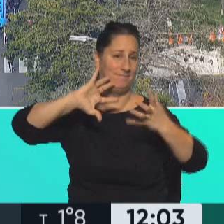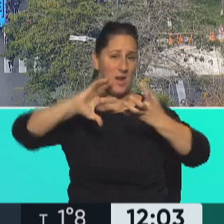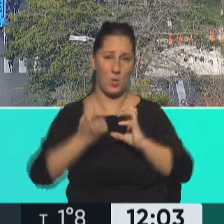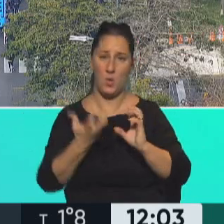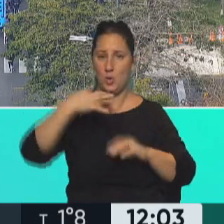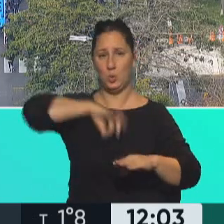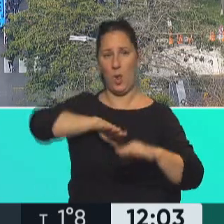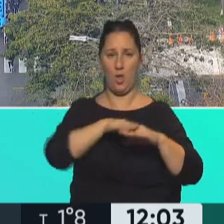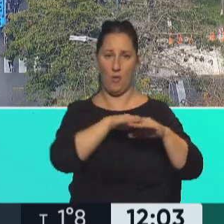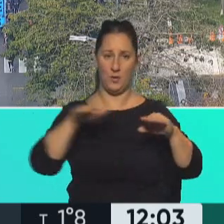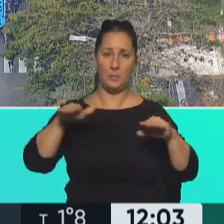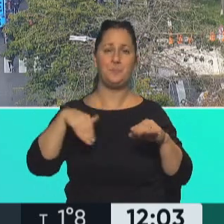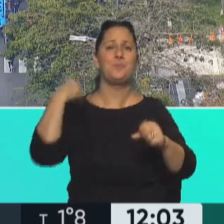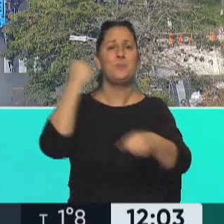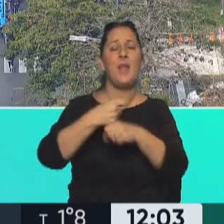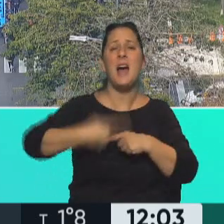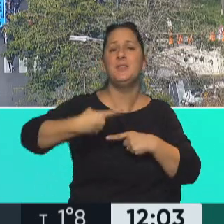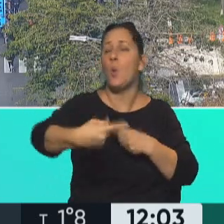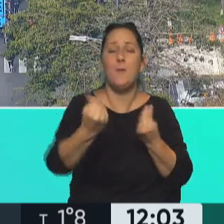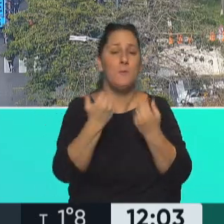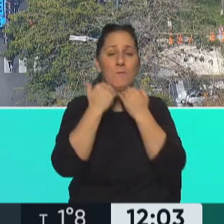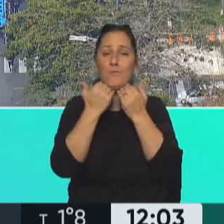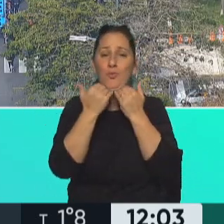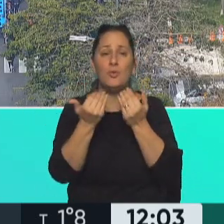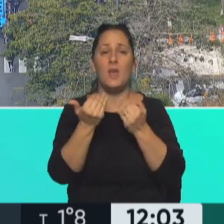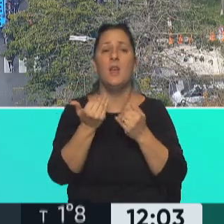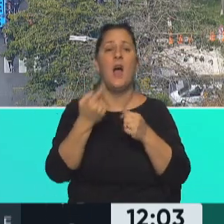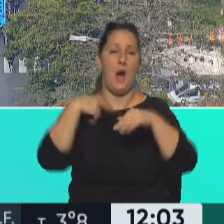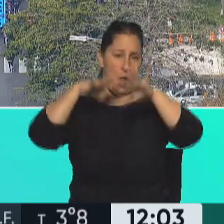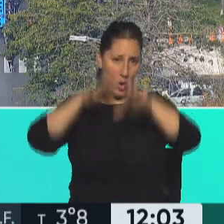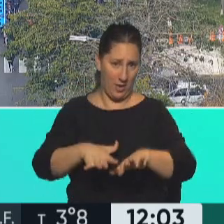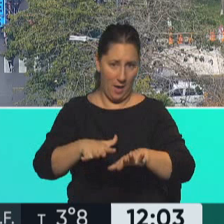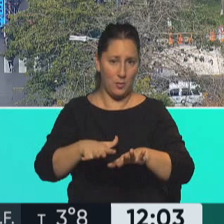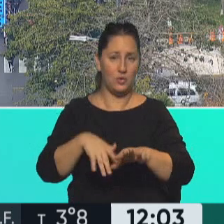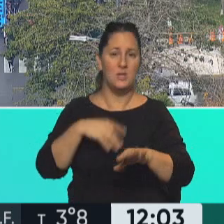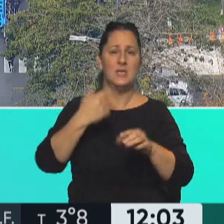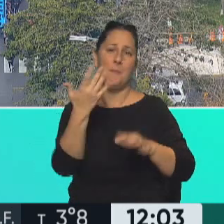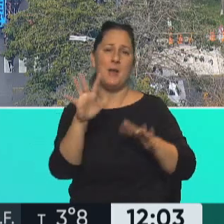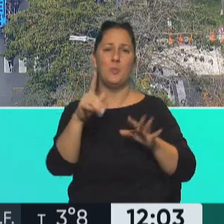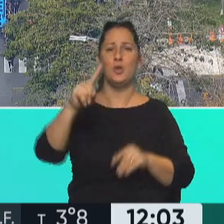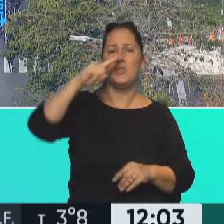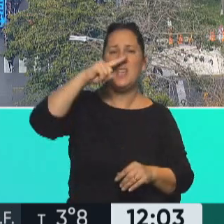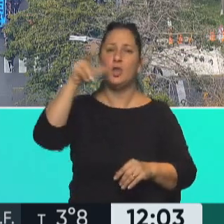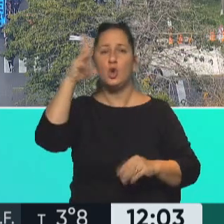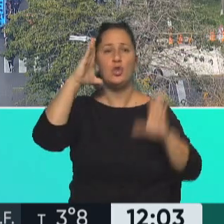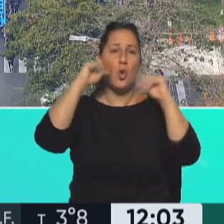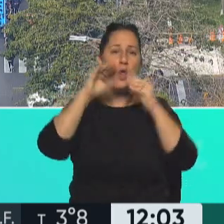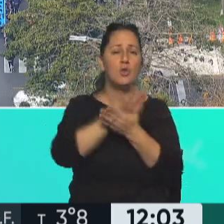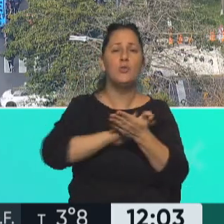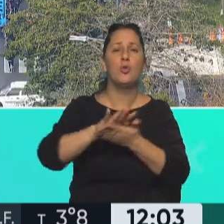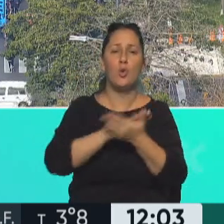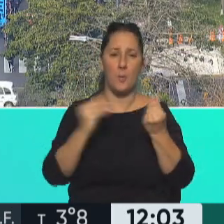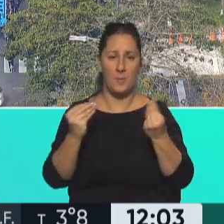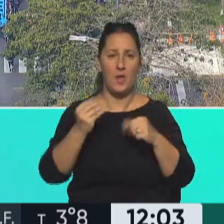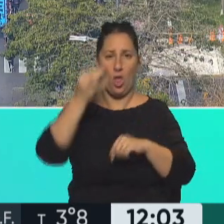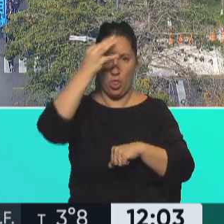ingresos fijos. ¿Y hasta cuándo nos vamos a quedar? Lo vamos a resolver, hemos votado una permanencia y a las 7, 8 de la noche vamos a estar resolviendo. La jornada es por